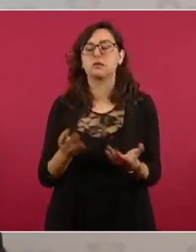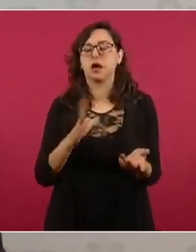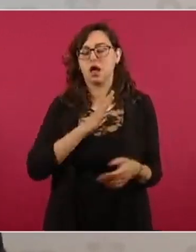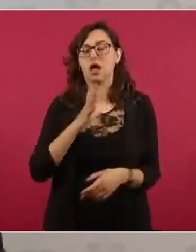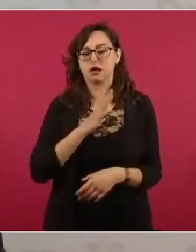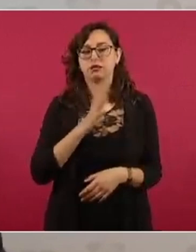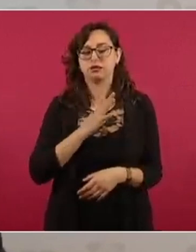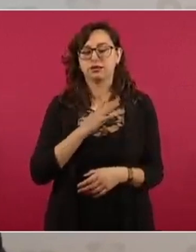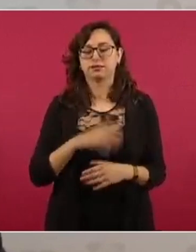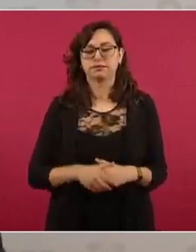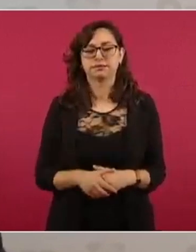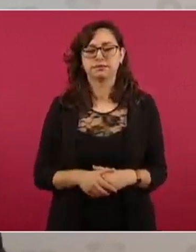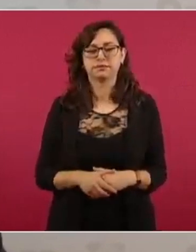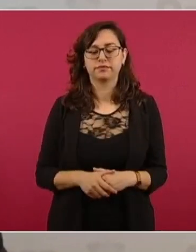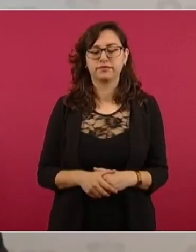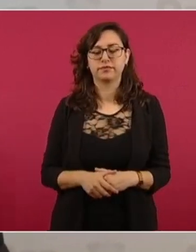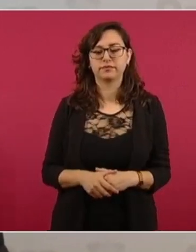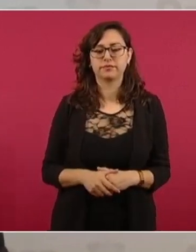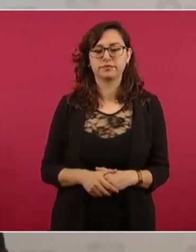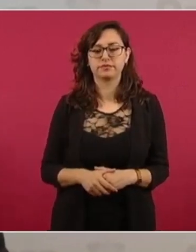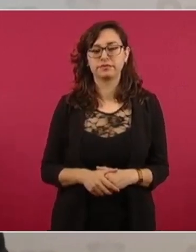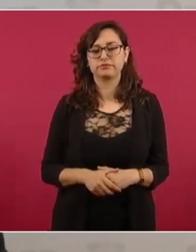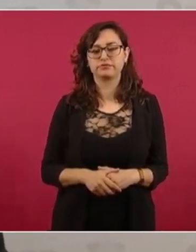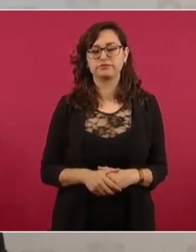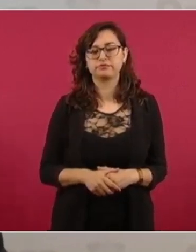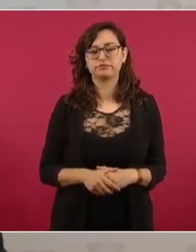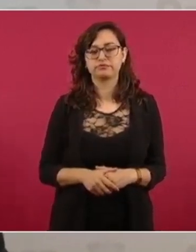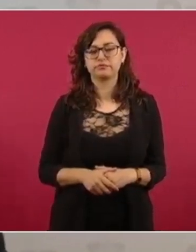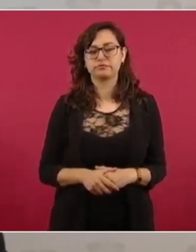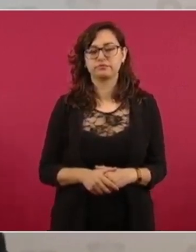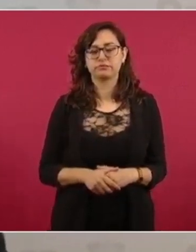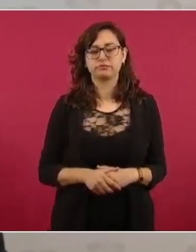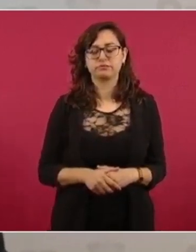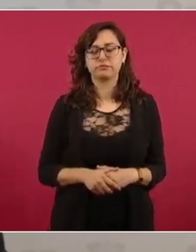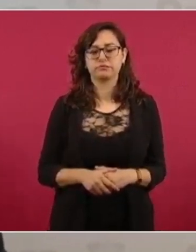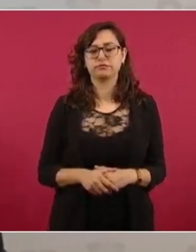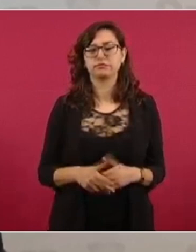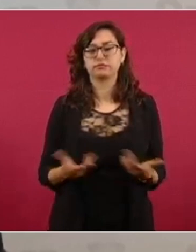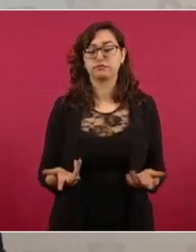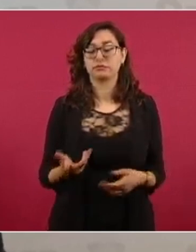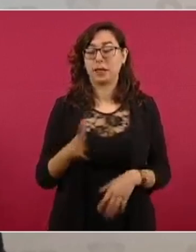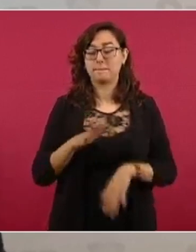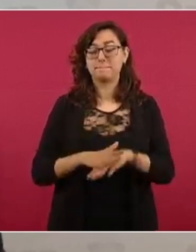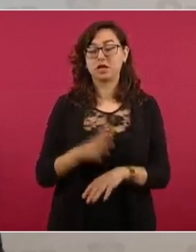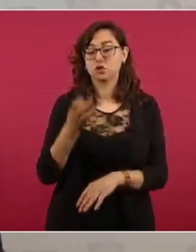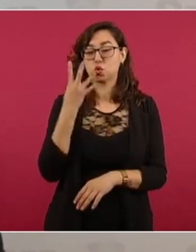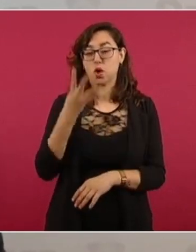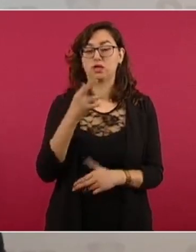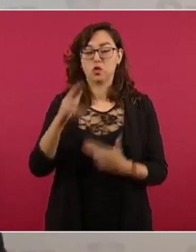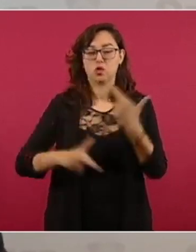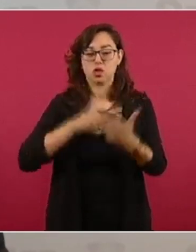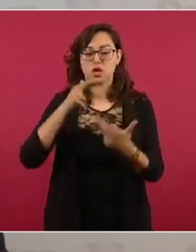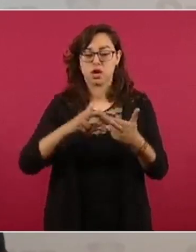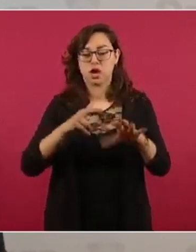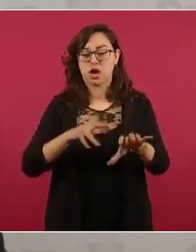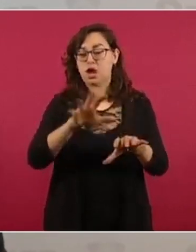por parte del huracán Ágaza. Básicamente se previó que iba a tener impacto en cuatro regiones. Como ya lo informó